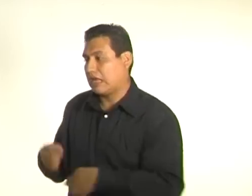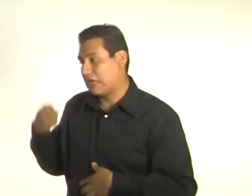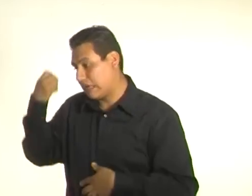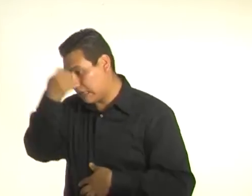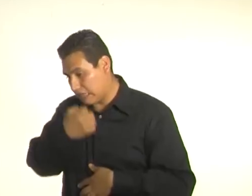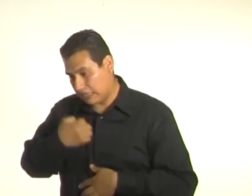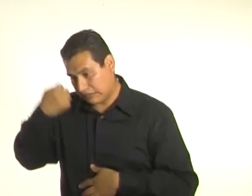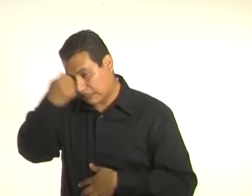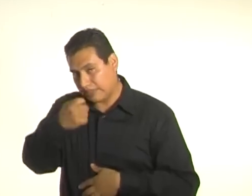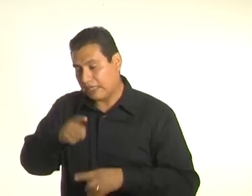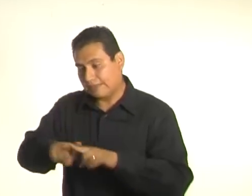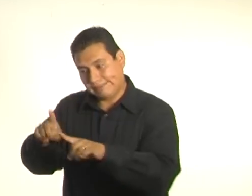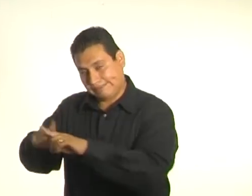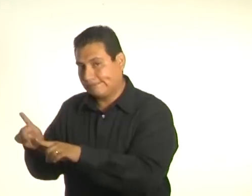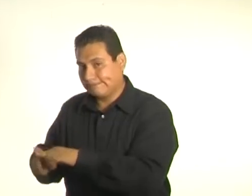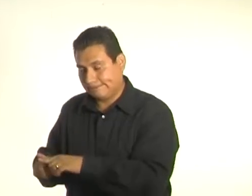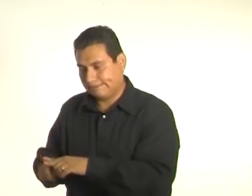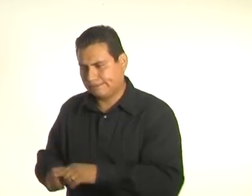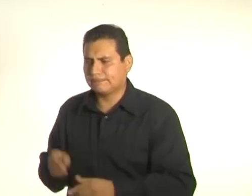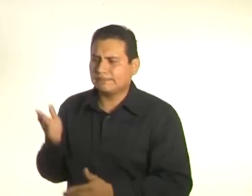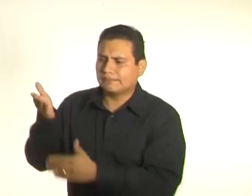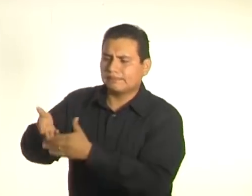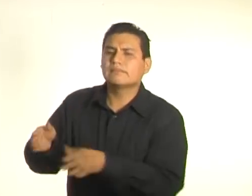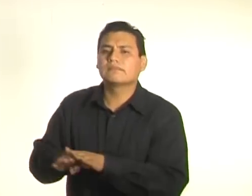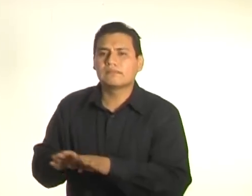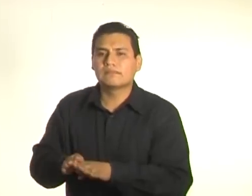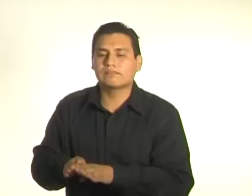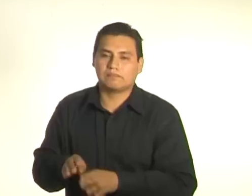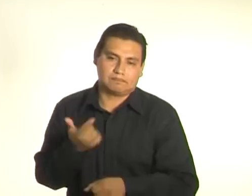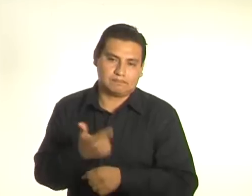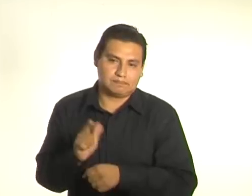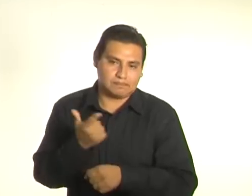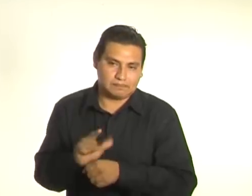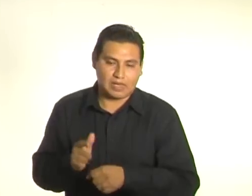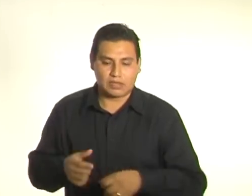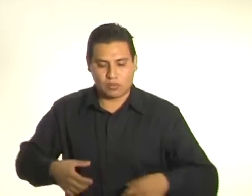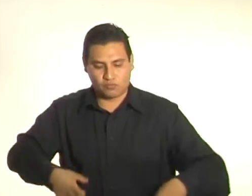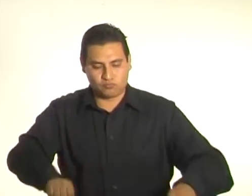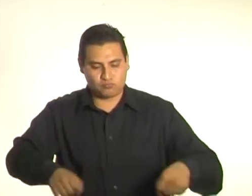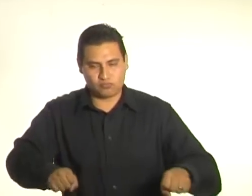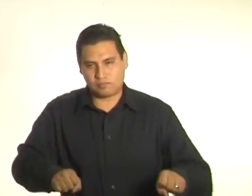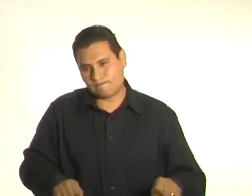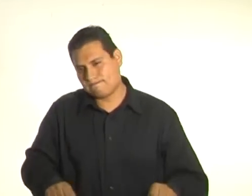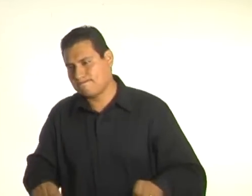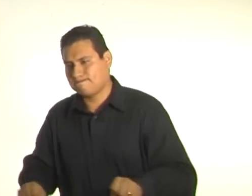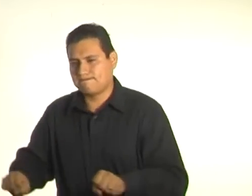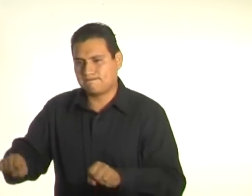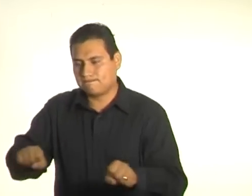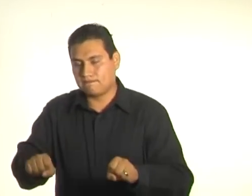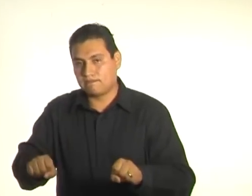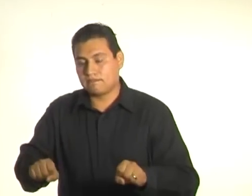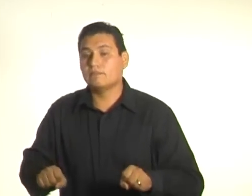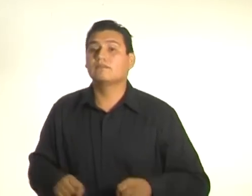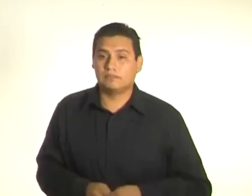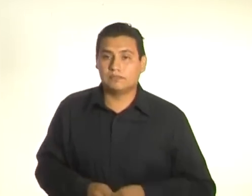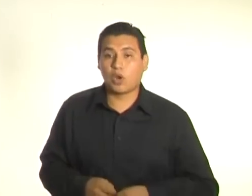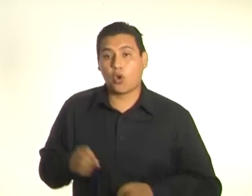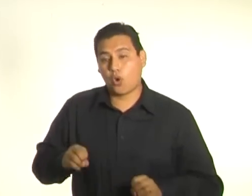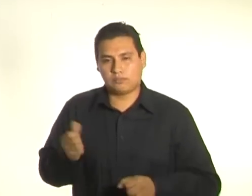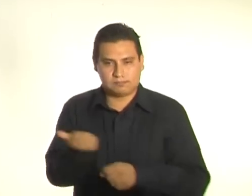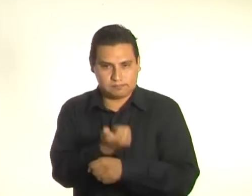transportín, en un taxi, de paquete en una moto, en un descapotable,